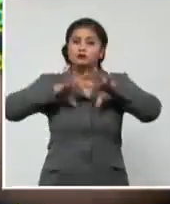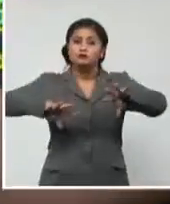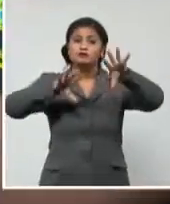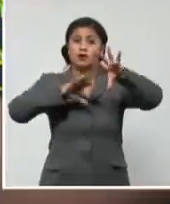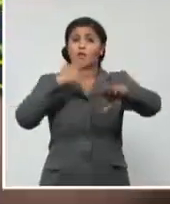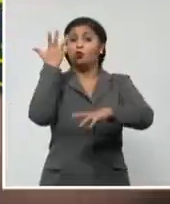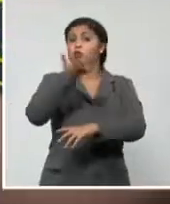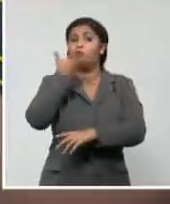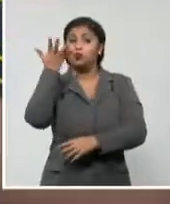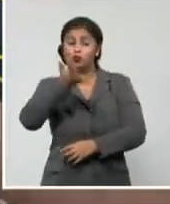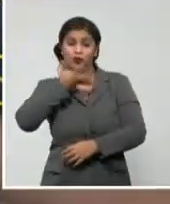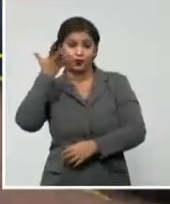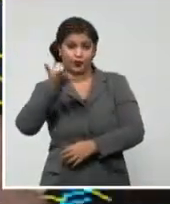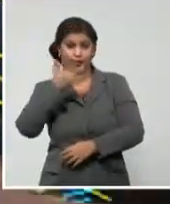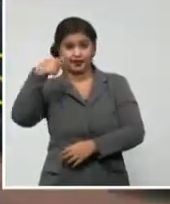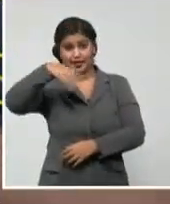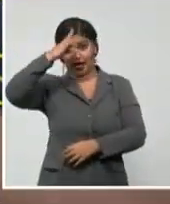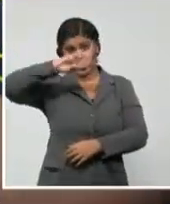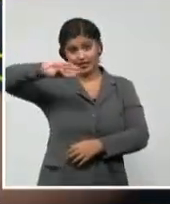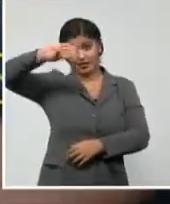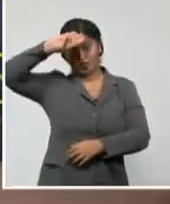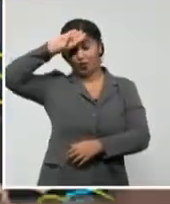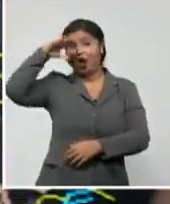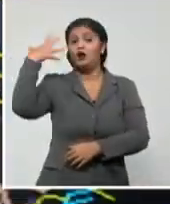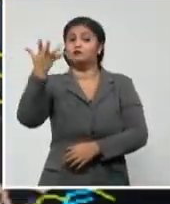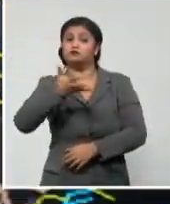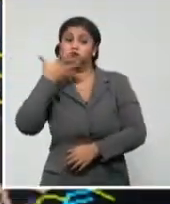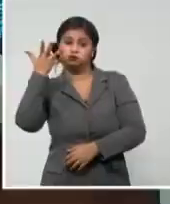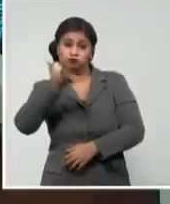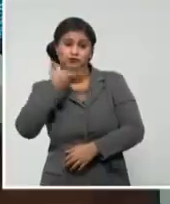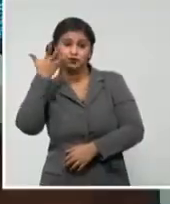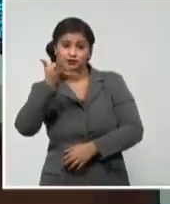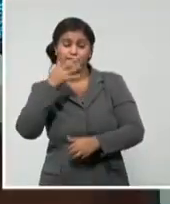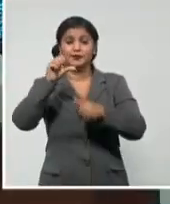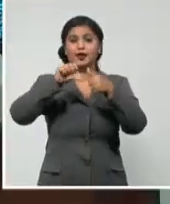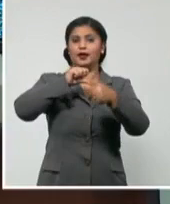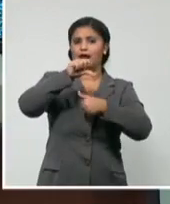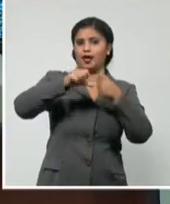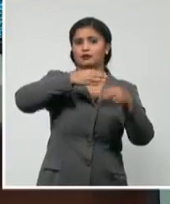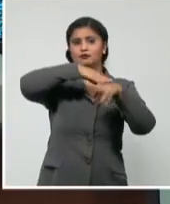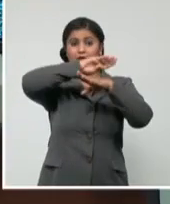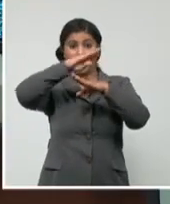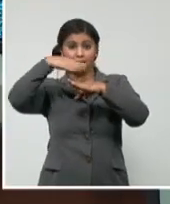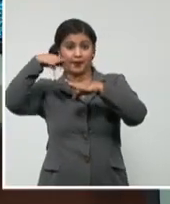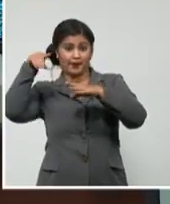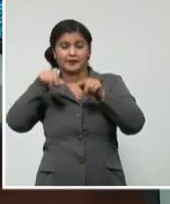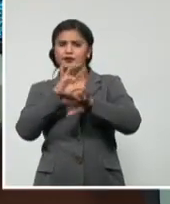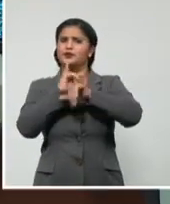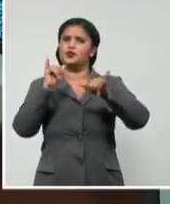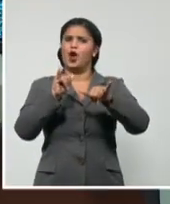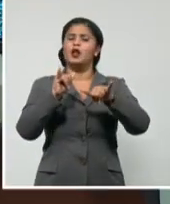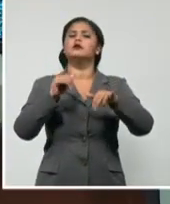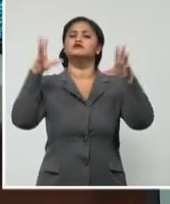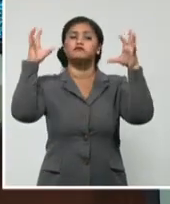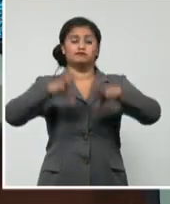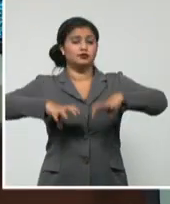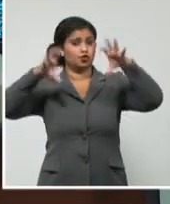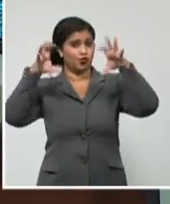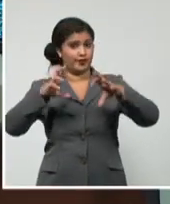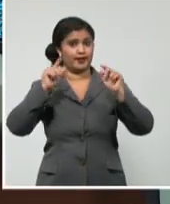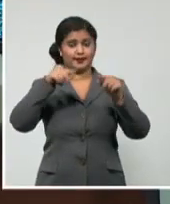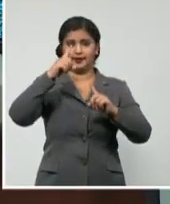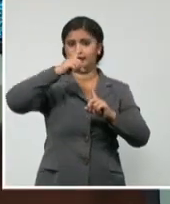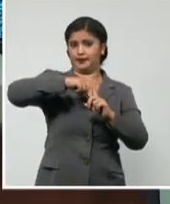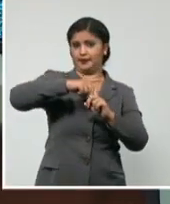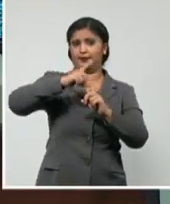territorio nacional y sobre el mar Caribe que mantienen muy desorganizadas las áreas de nublados con chubascos y lluvias de este sistema tropical.